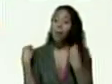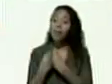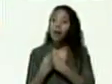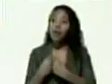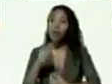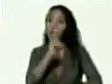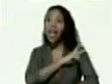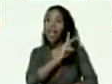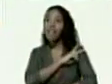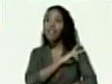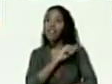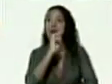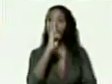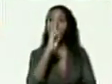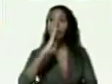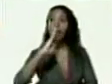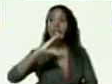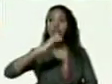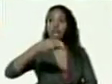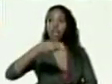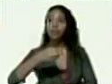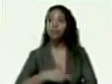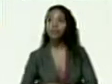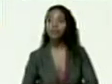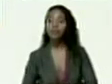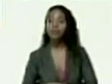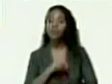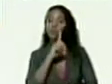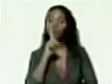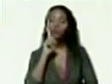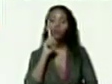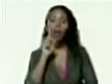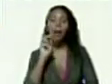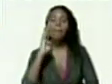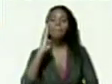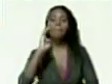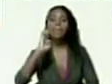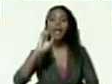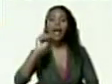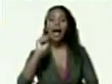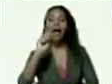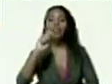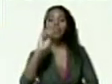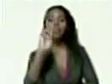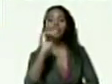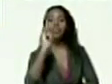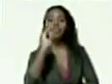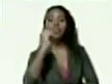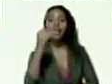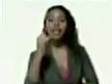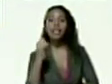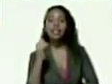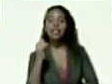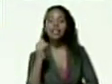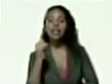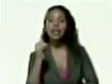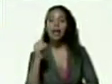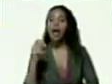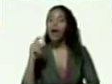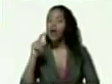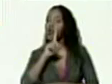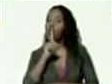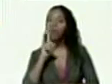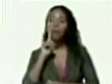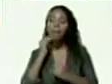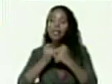jefe de VCH llamada Beatriz Maduro prima vamos a